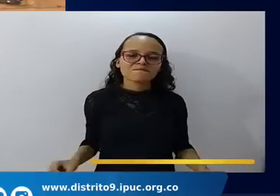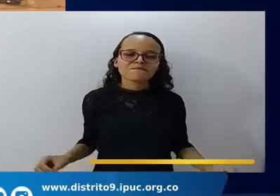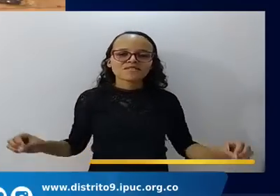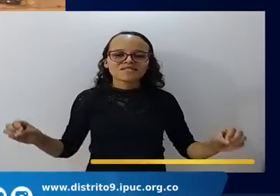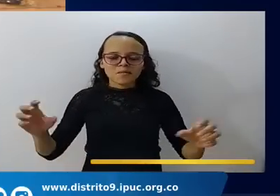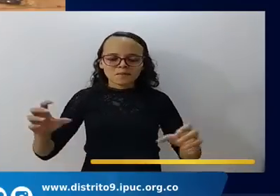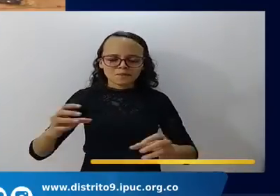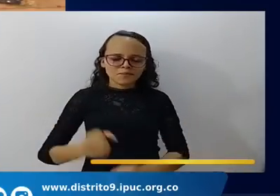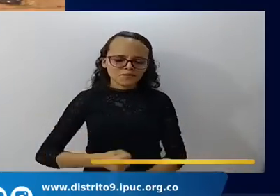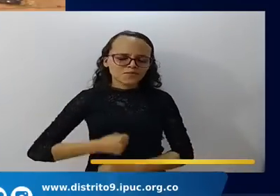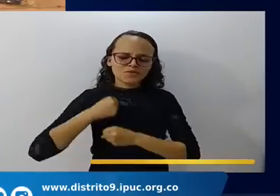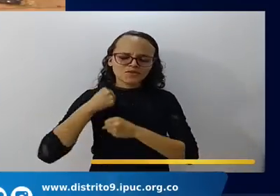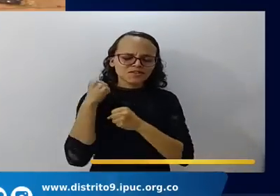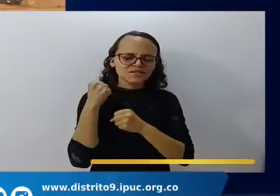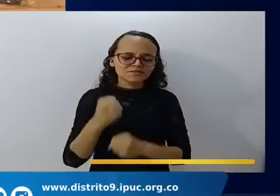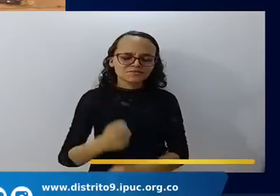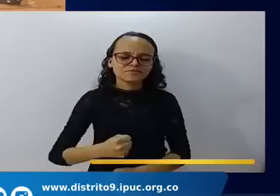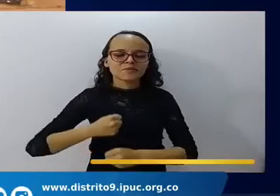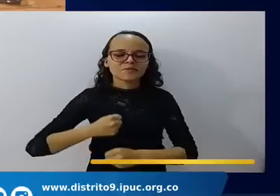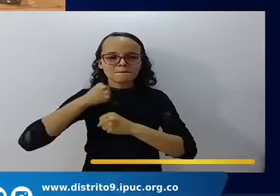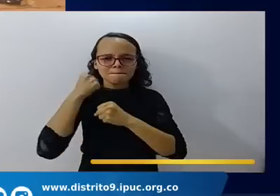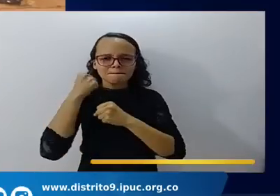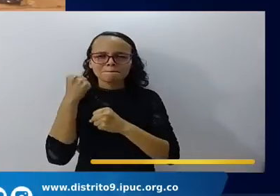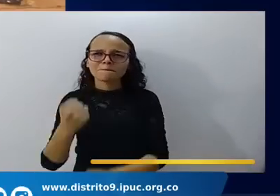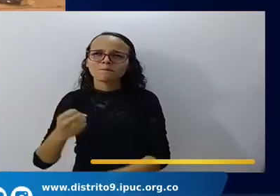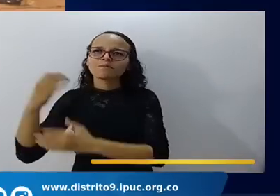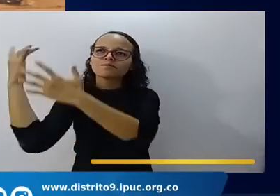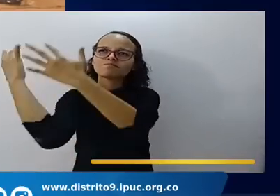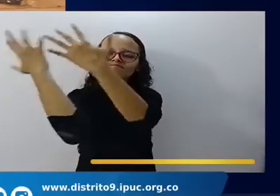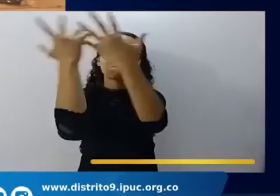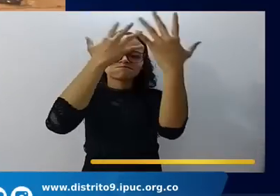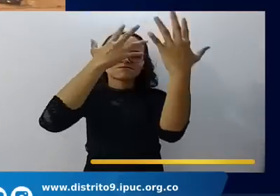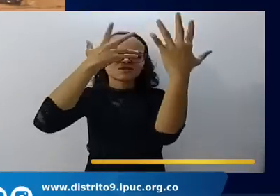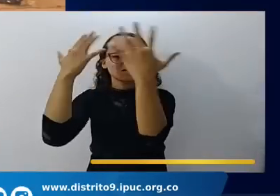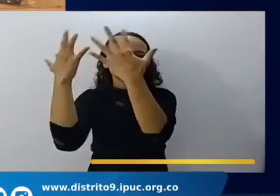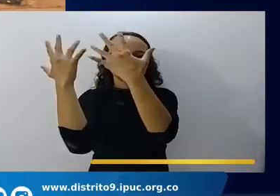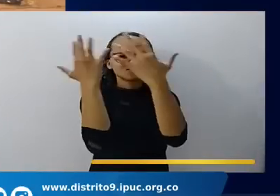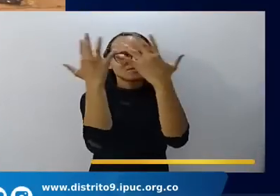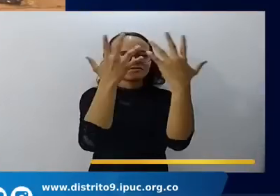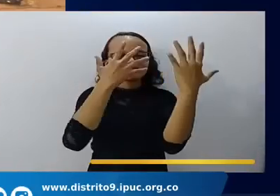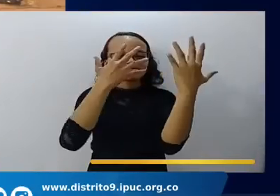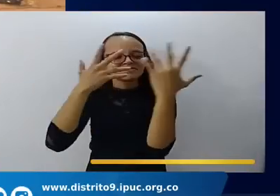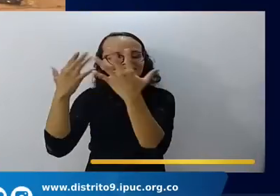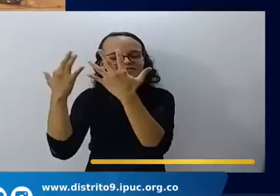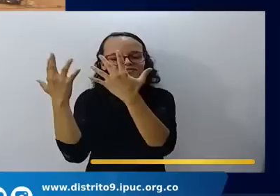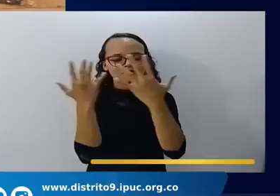No llegas con el campo de